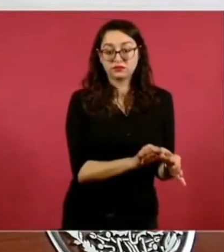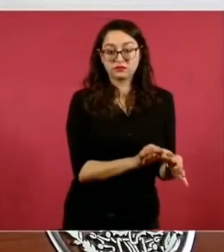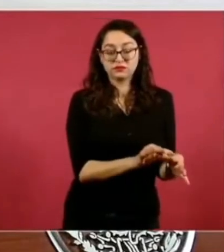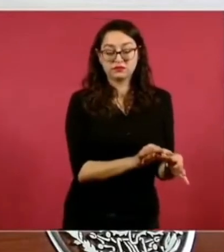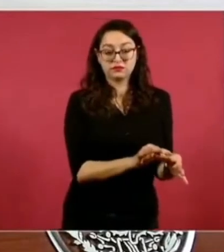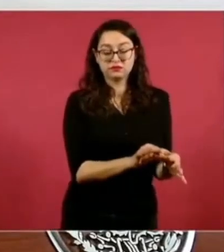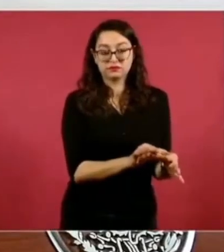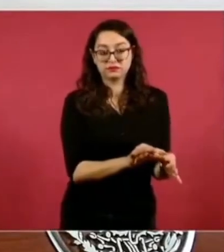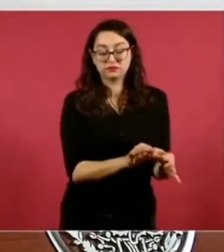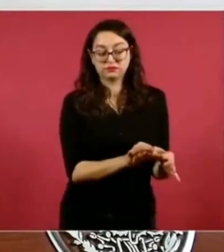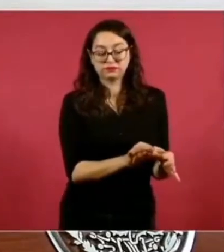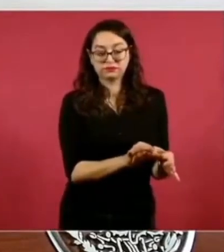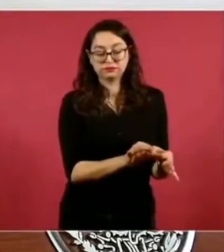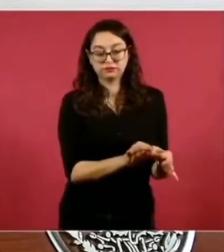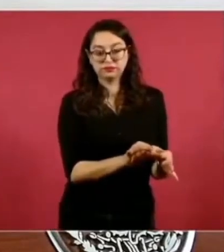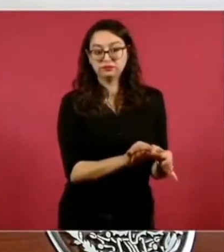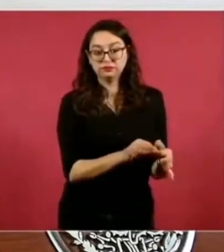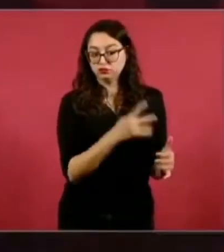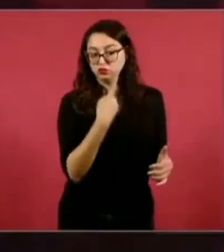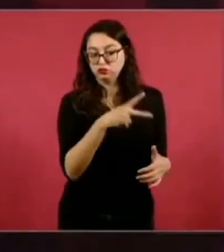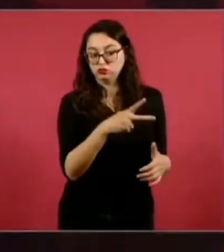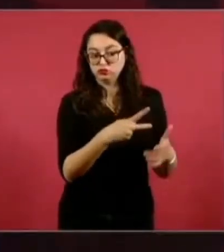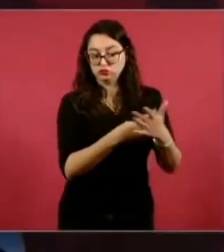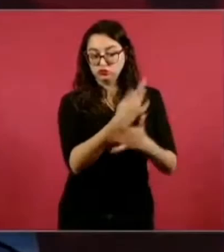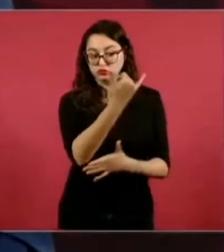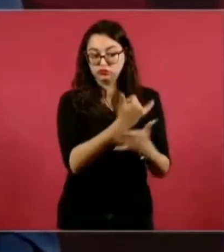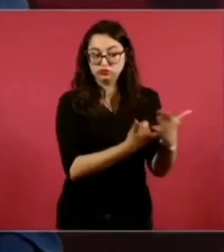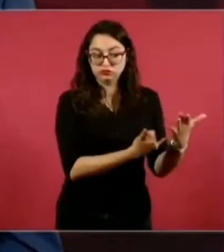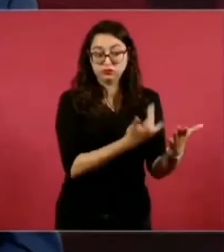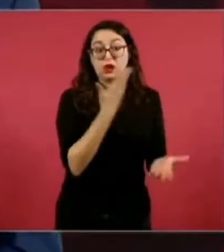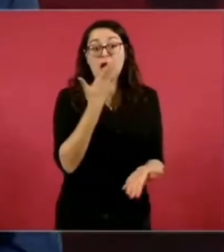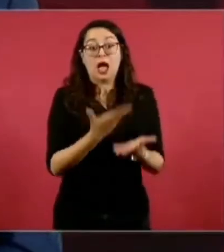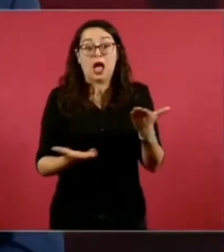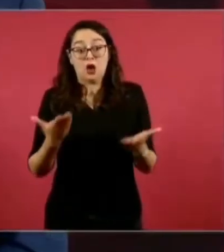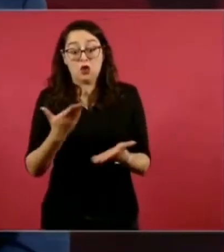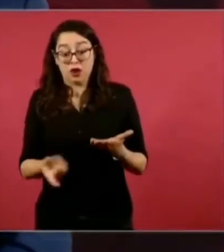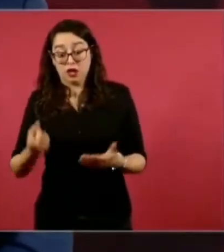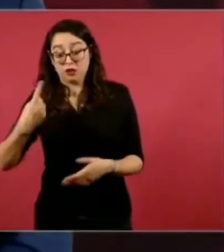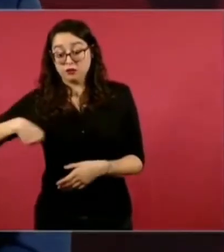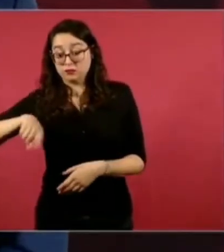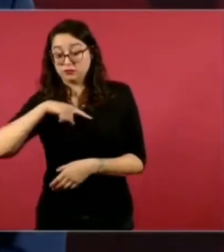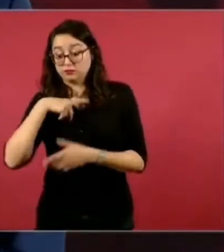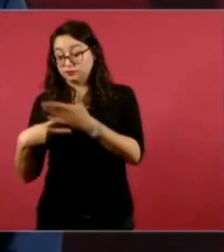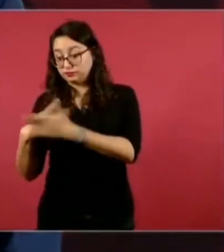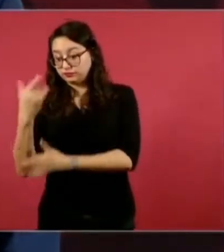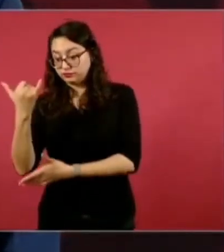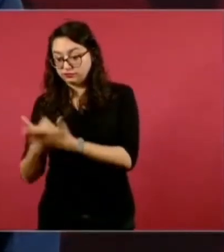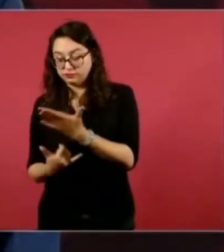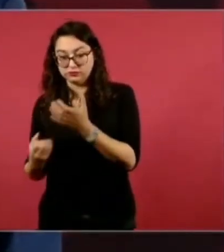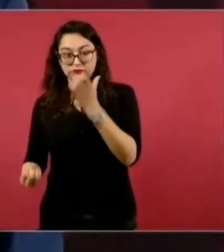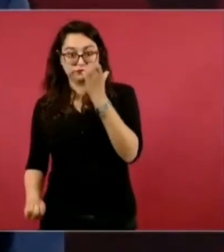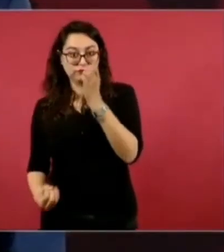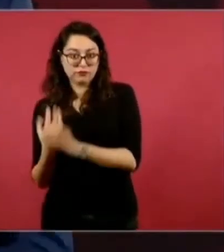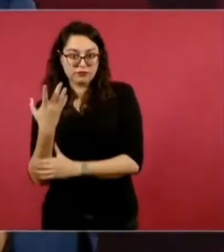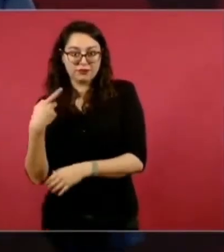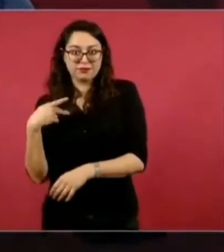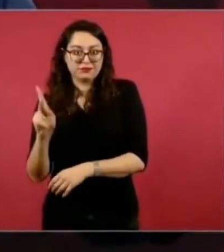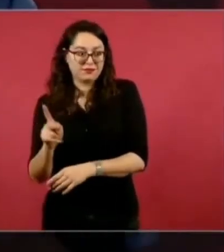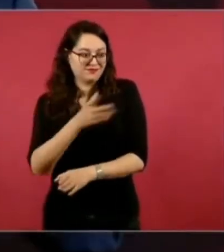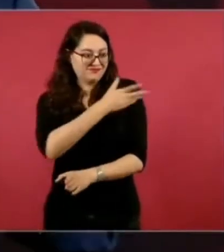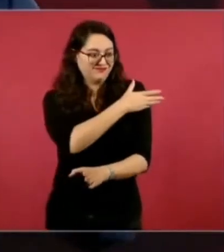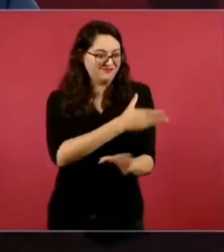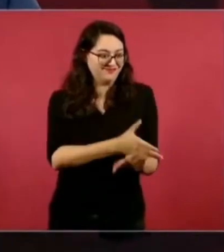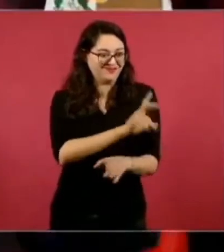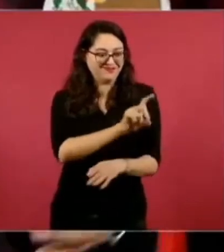Todo eso pues se está cambiando, pero lleva tiempo, ya se